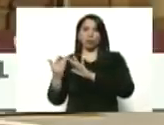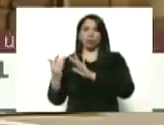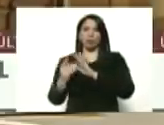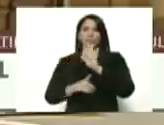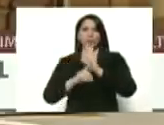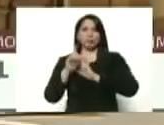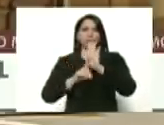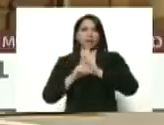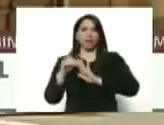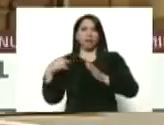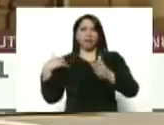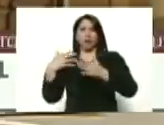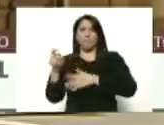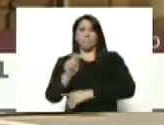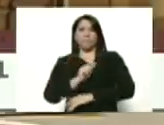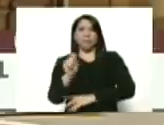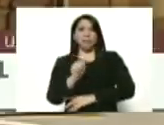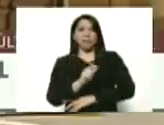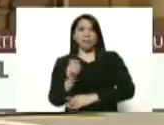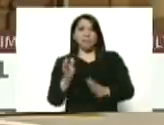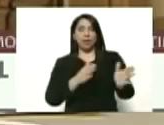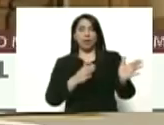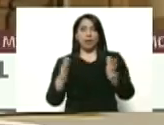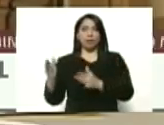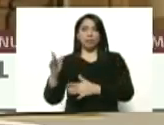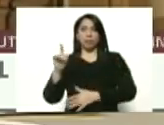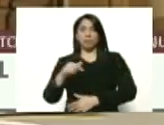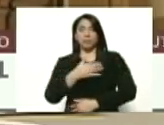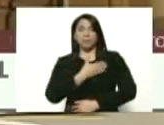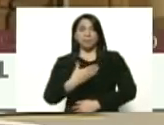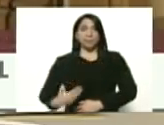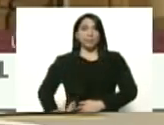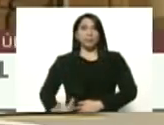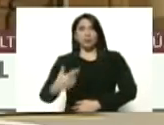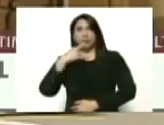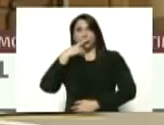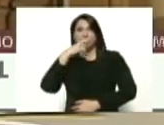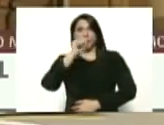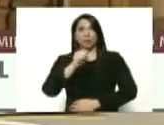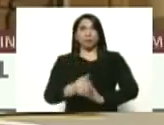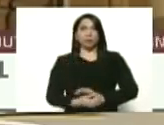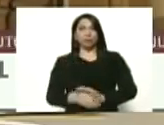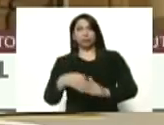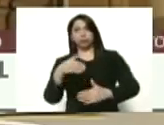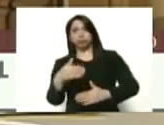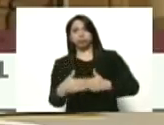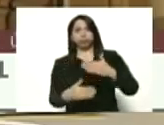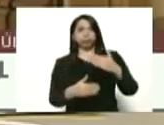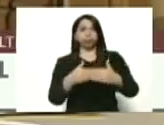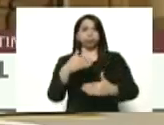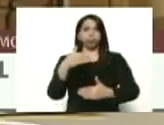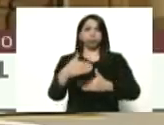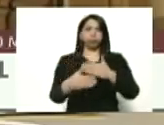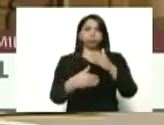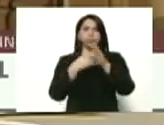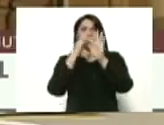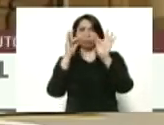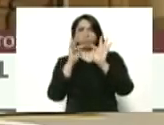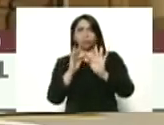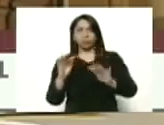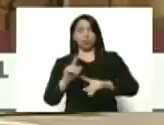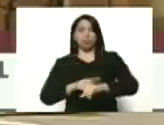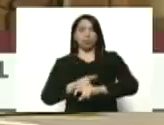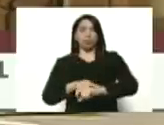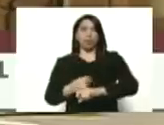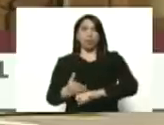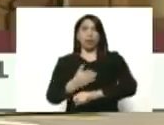durante los meses de marzo. En ese momento el presidente Nicolás Maduro fue progresivamente y de forma temprana